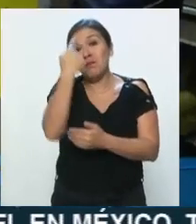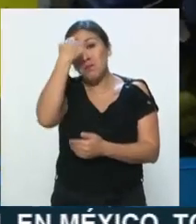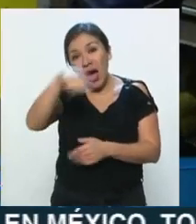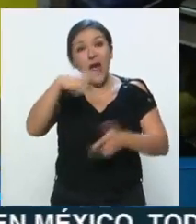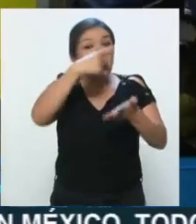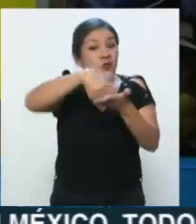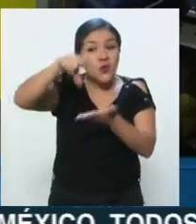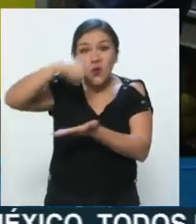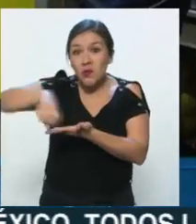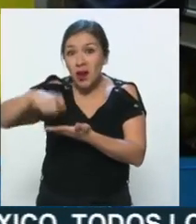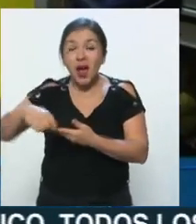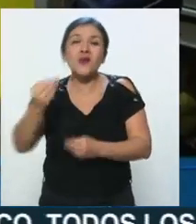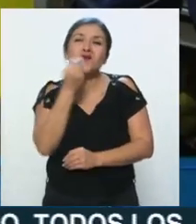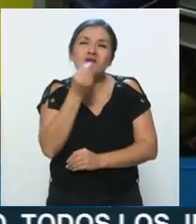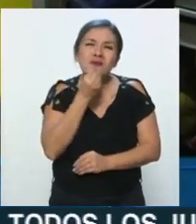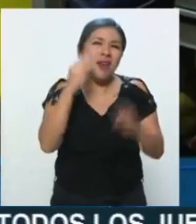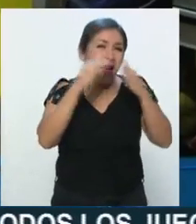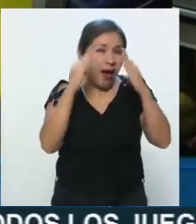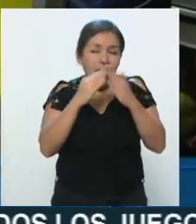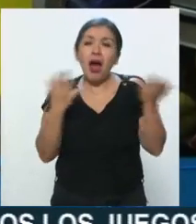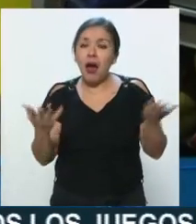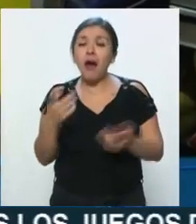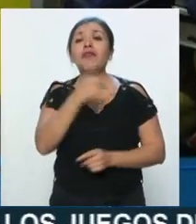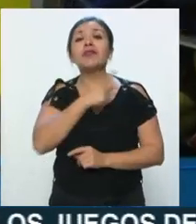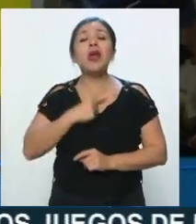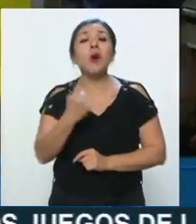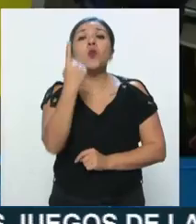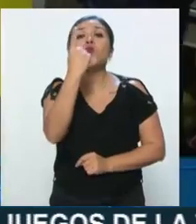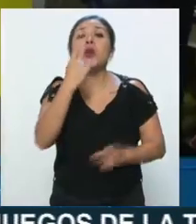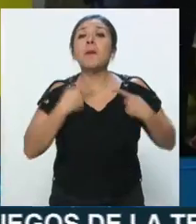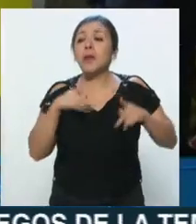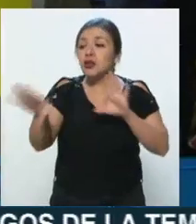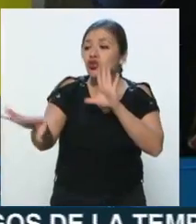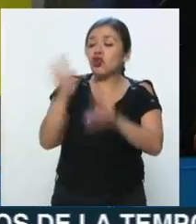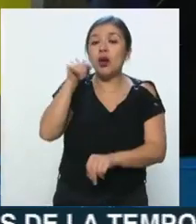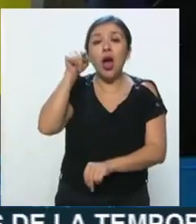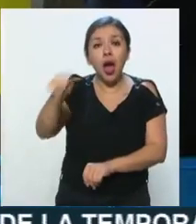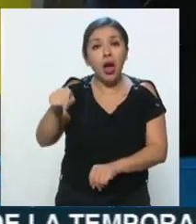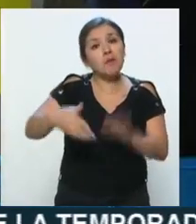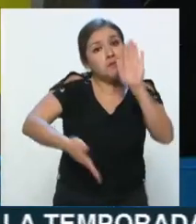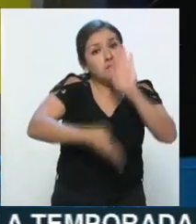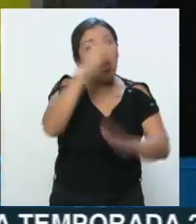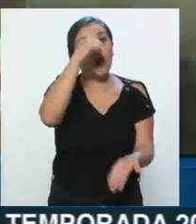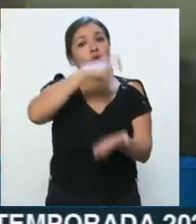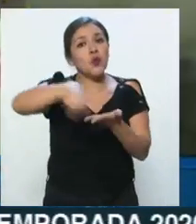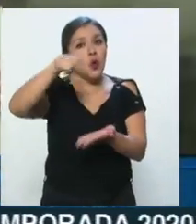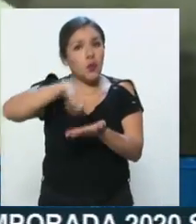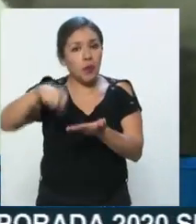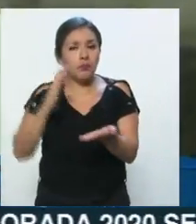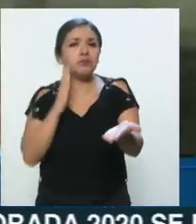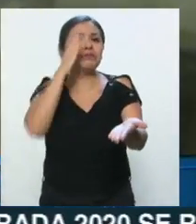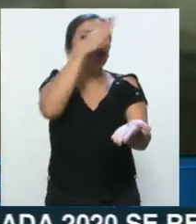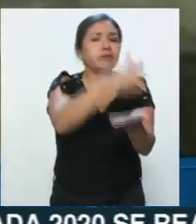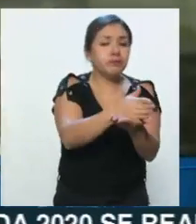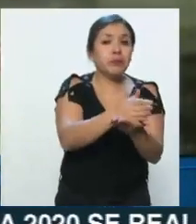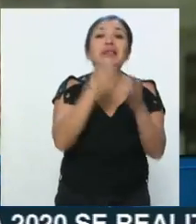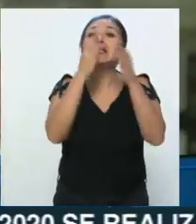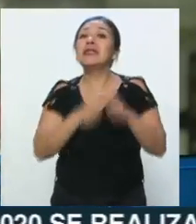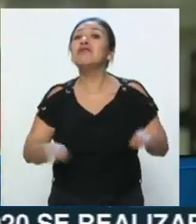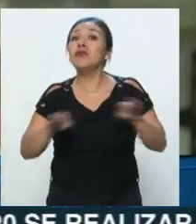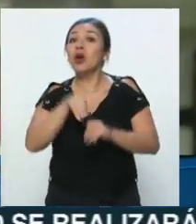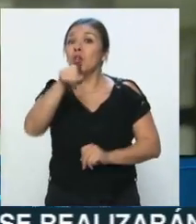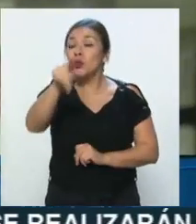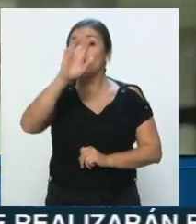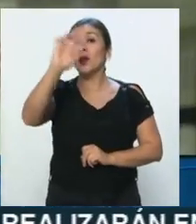para hacer la compra del abasto para casa, escoger a un solo integrante de la familia que pueda asistir. Importante